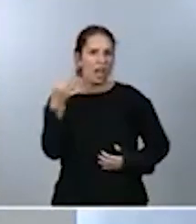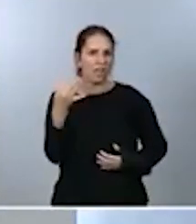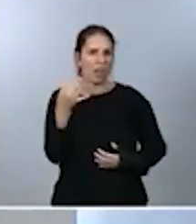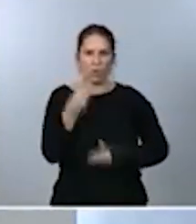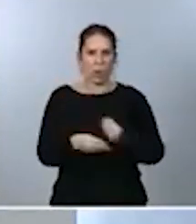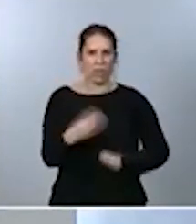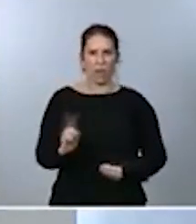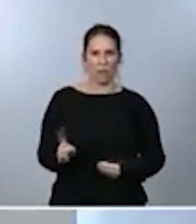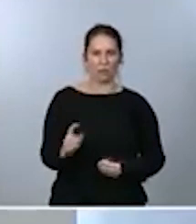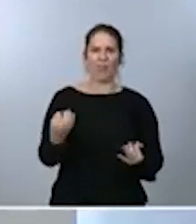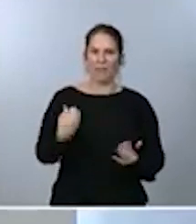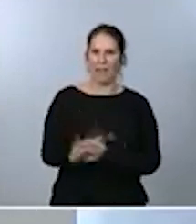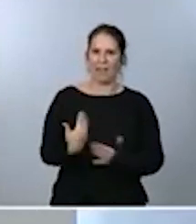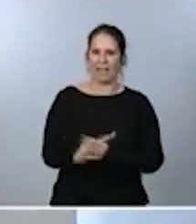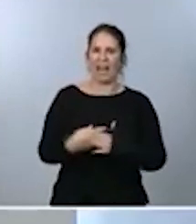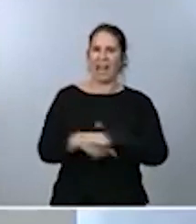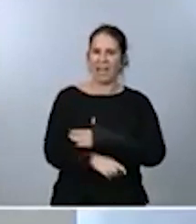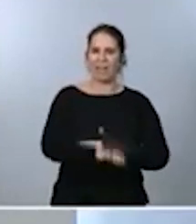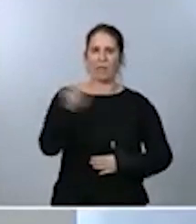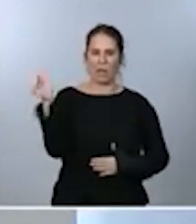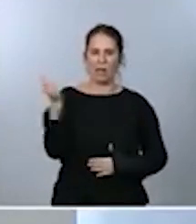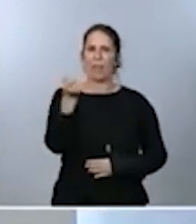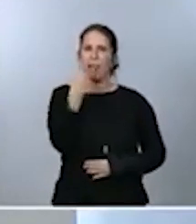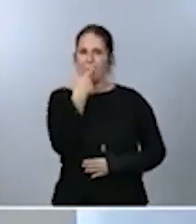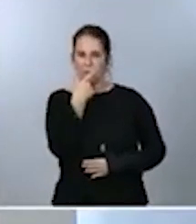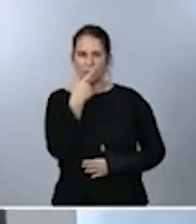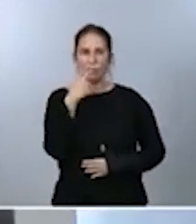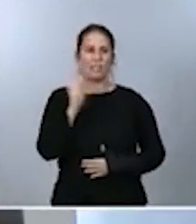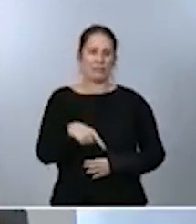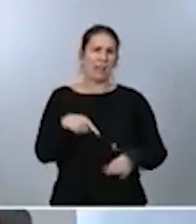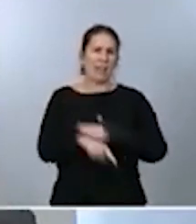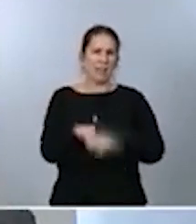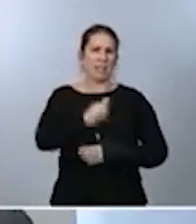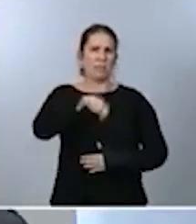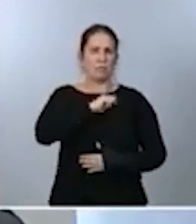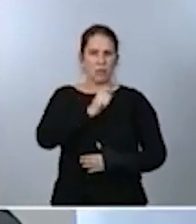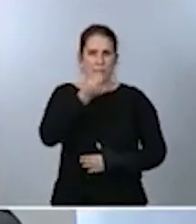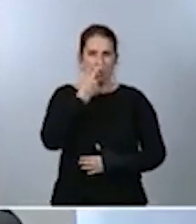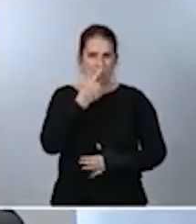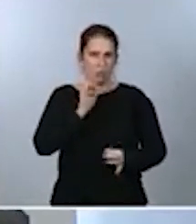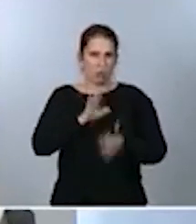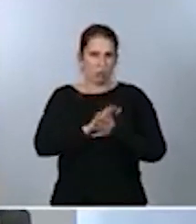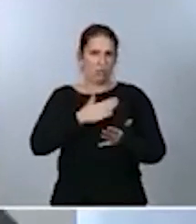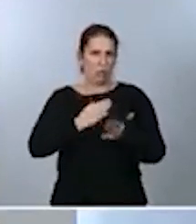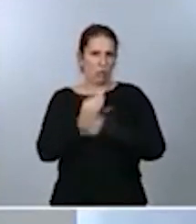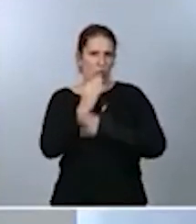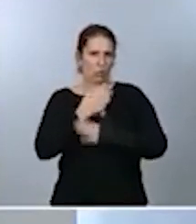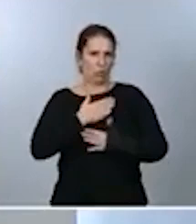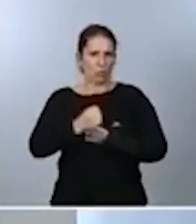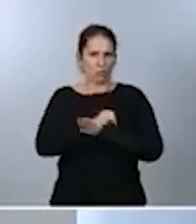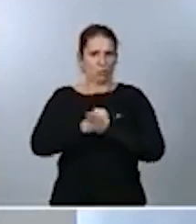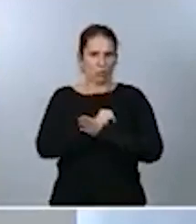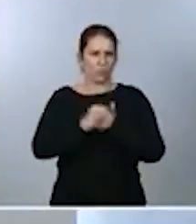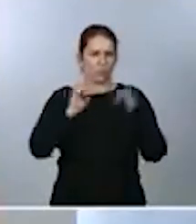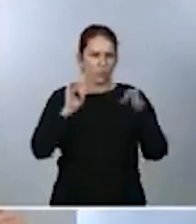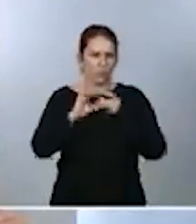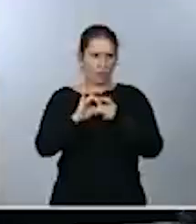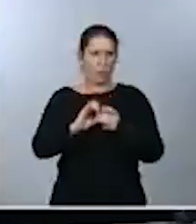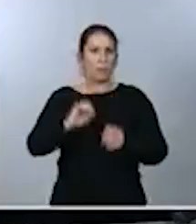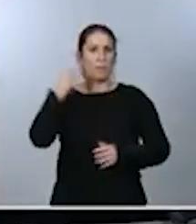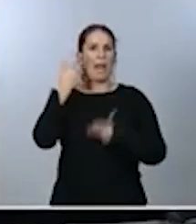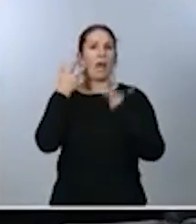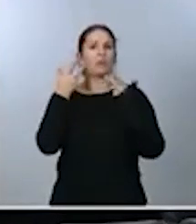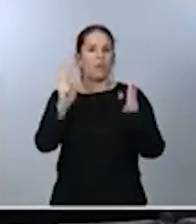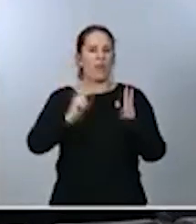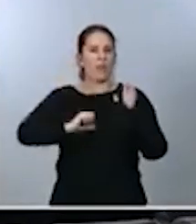acreditarnos la Agencia Europea de Medicamentos y por supuesto también la Agencia Española de Medicamentos y Productos Sanitarios por tanto es una primera autorización que